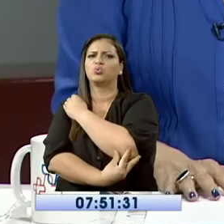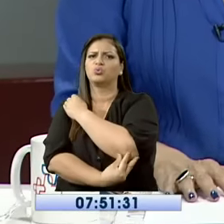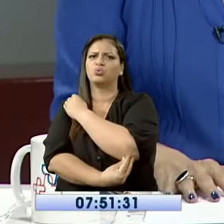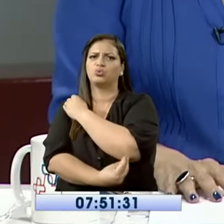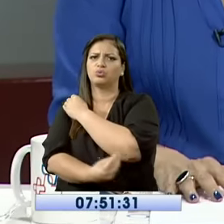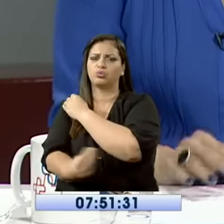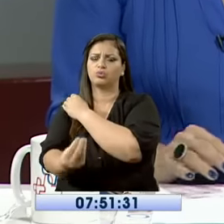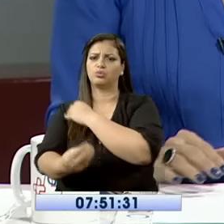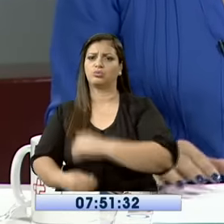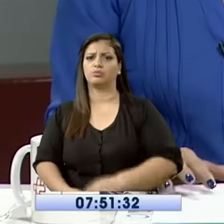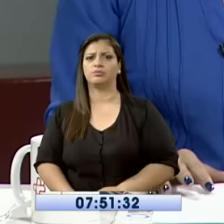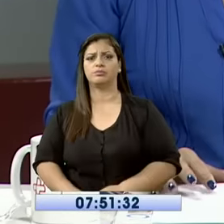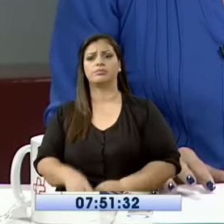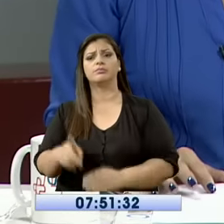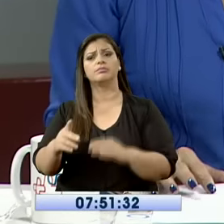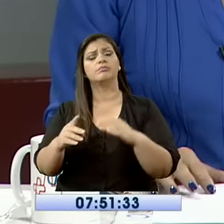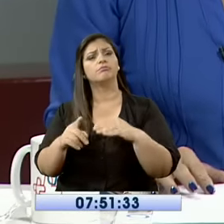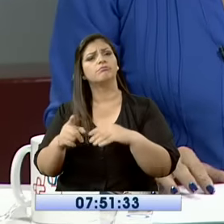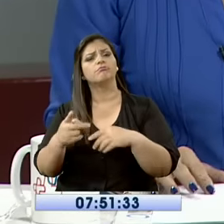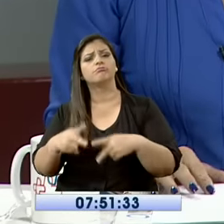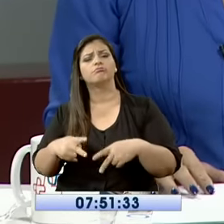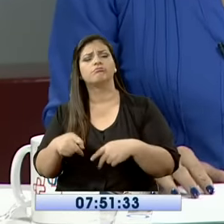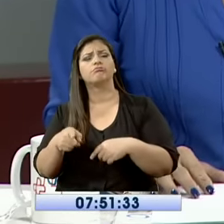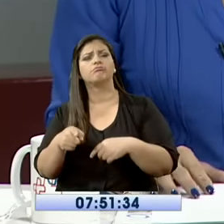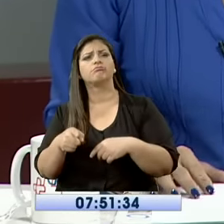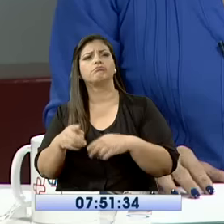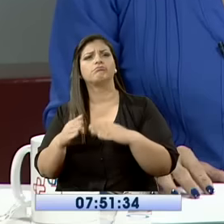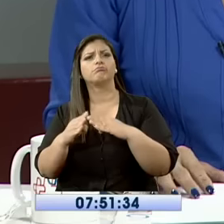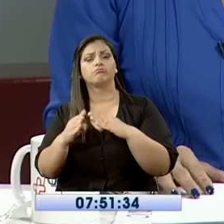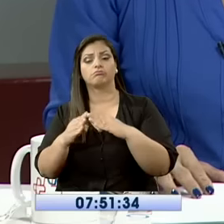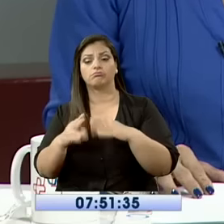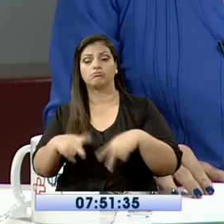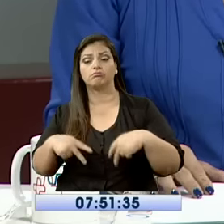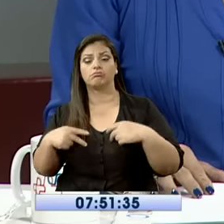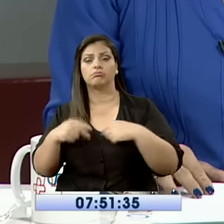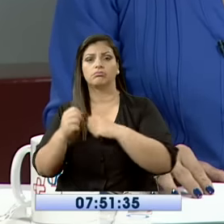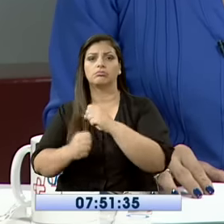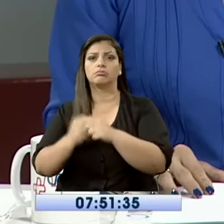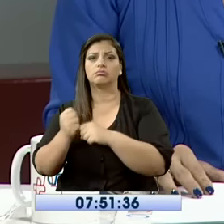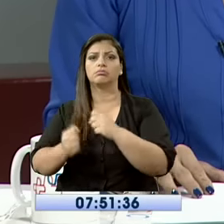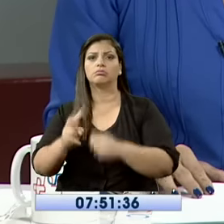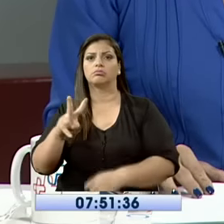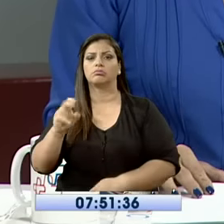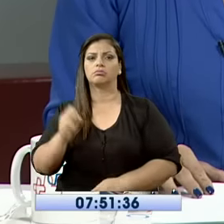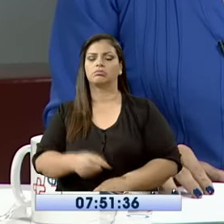vivienda donde habitó por más de 20 años. Hoy se encuentran en la calle.